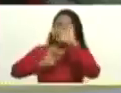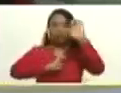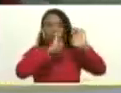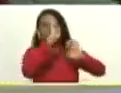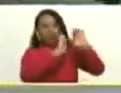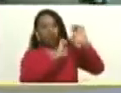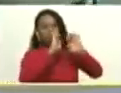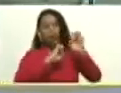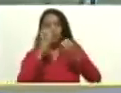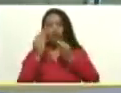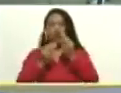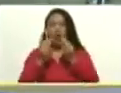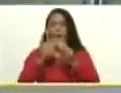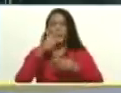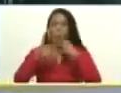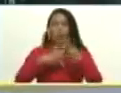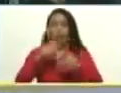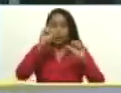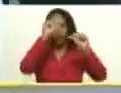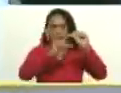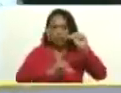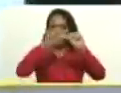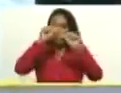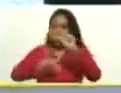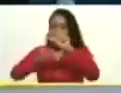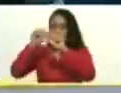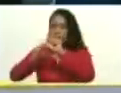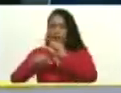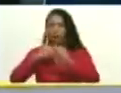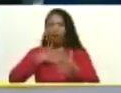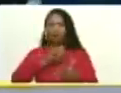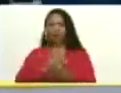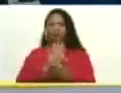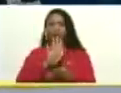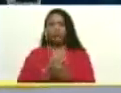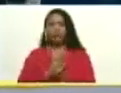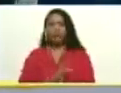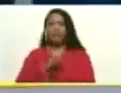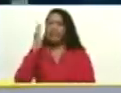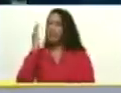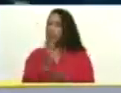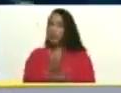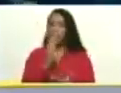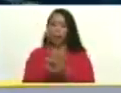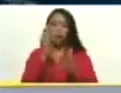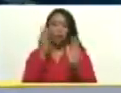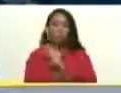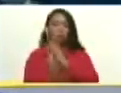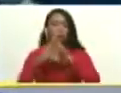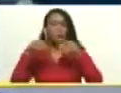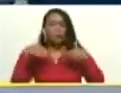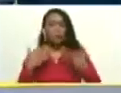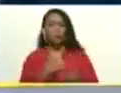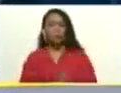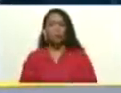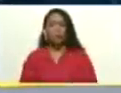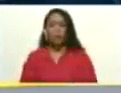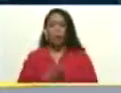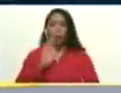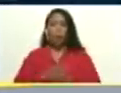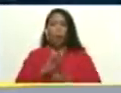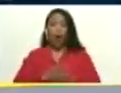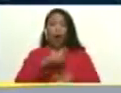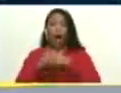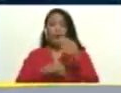formulación, de políticas, de revisión, de armonización. Siempre, sobre todo, porque tomamos